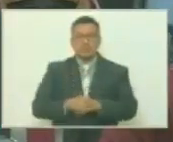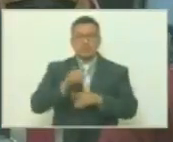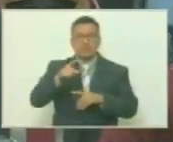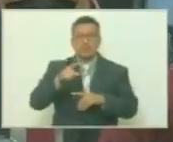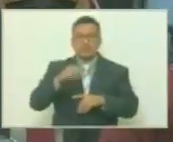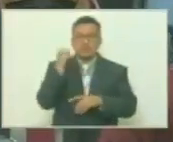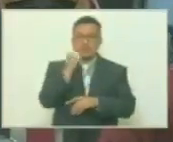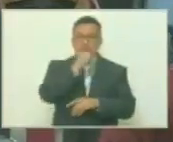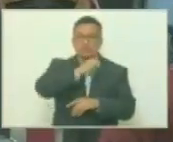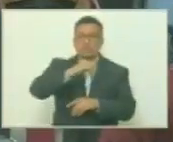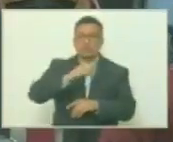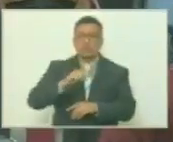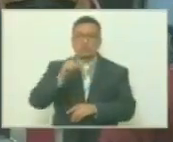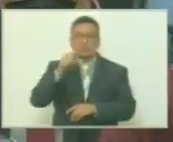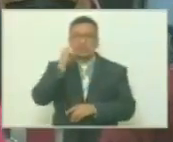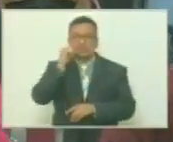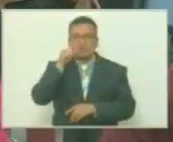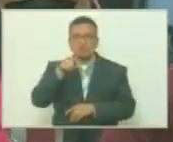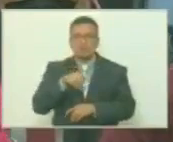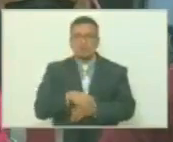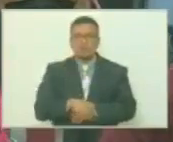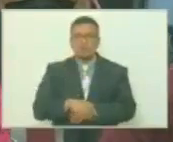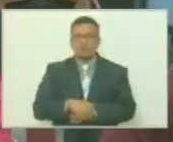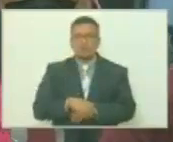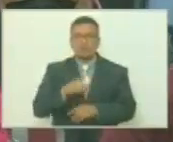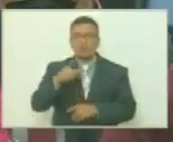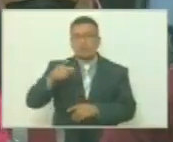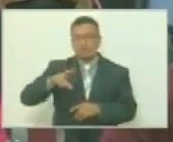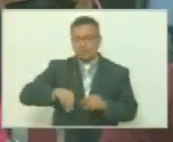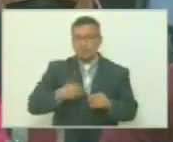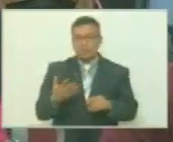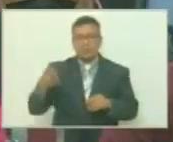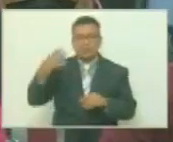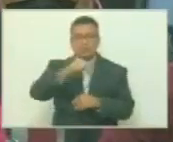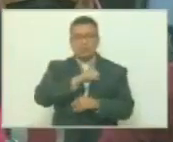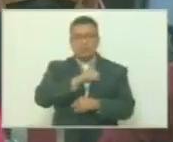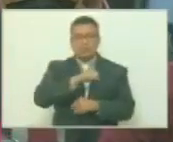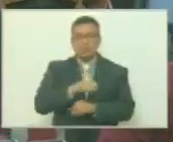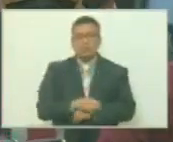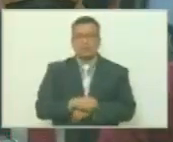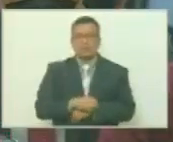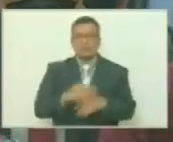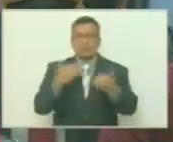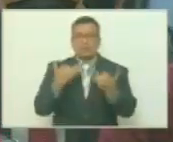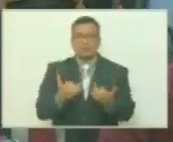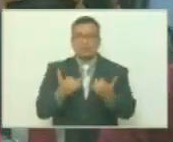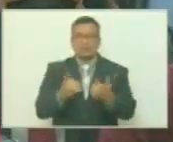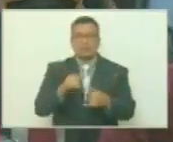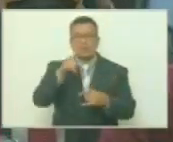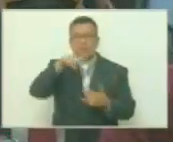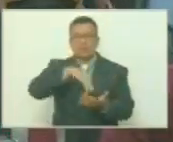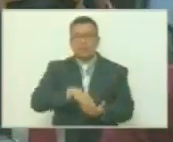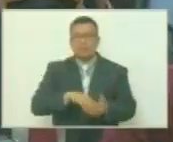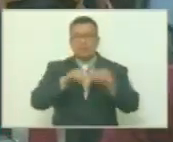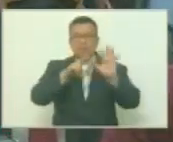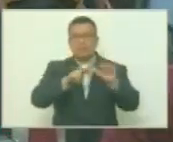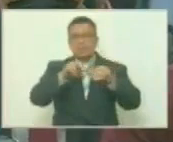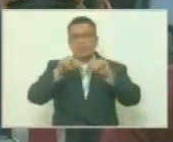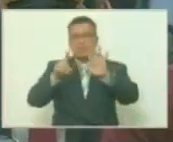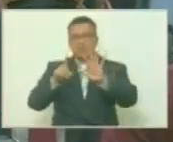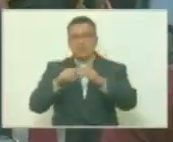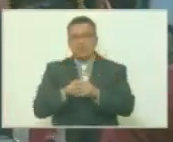asesinado un hombre que había alcanzado para allá, para el 1976,